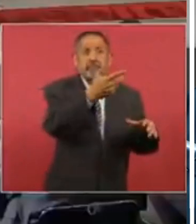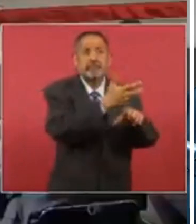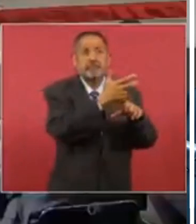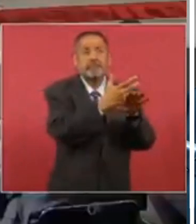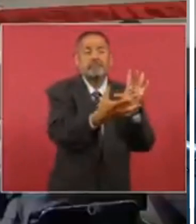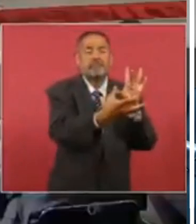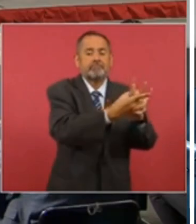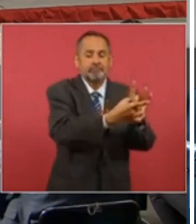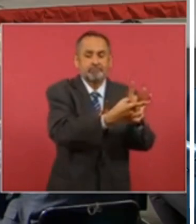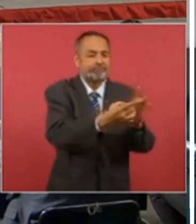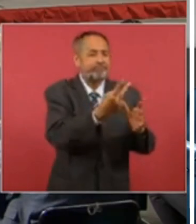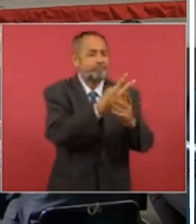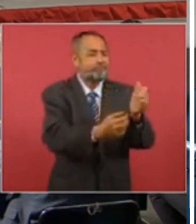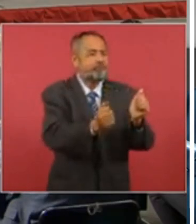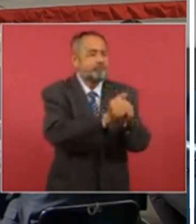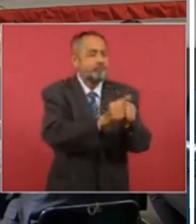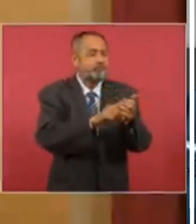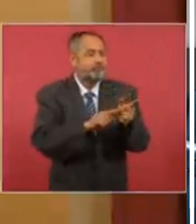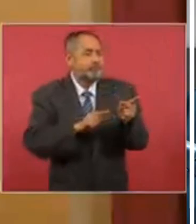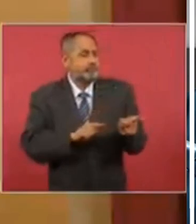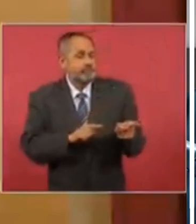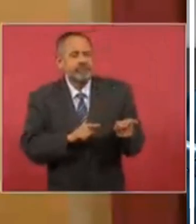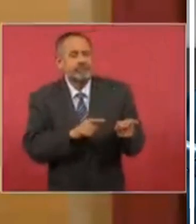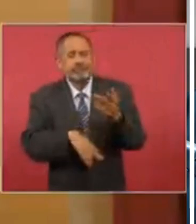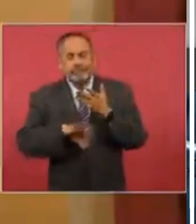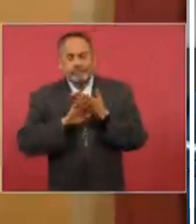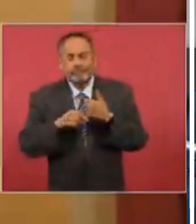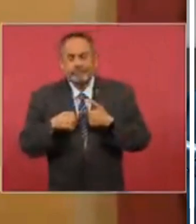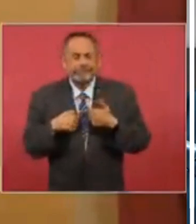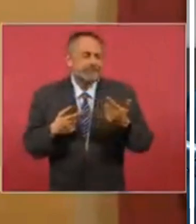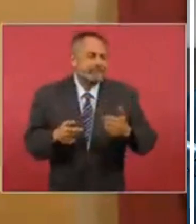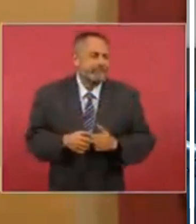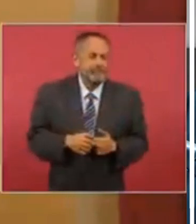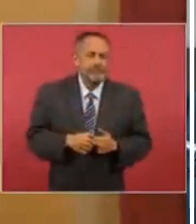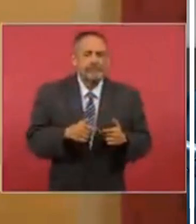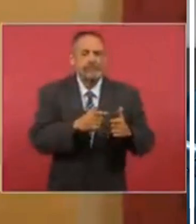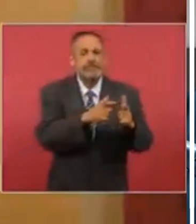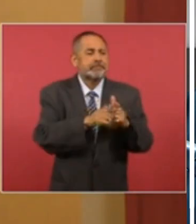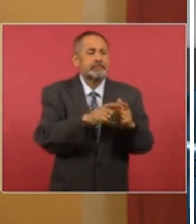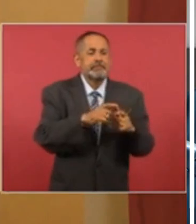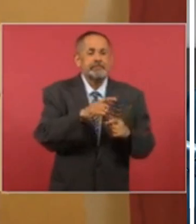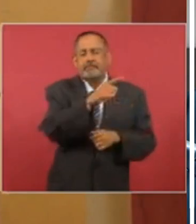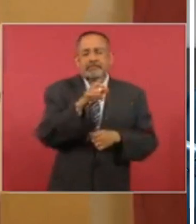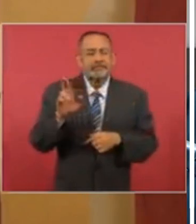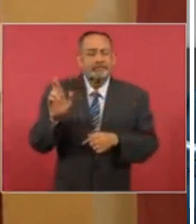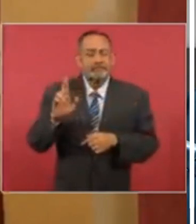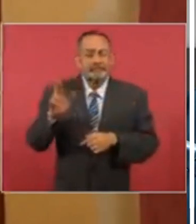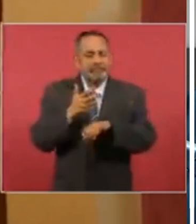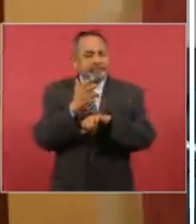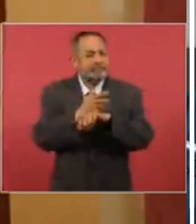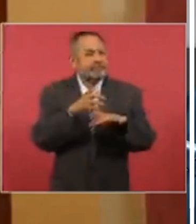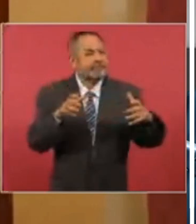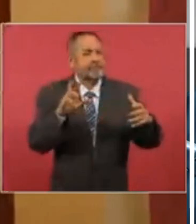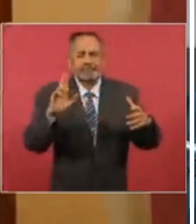también habla del fentanilo, que es lo que se está haciendo, porque parece que hay una campaña en contra de México que está